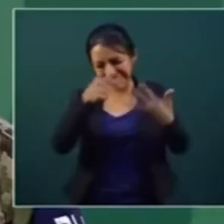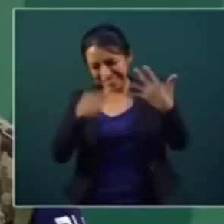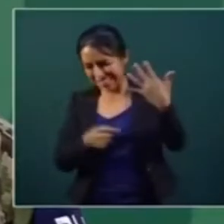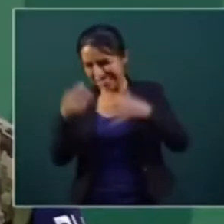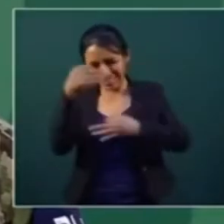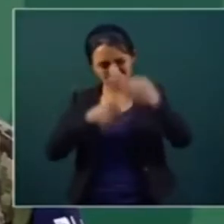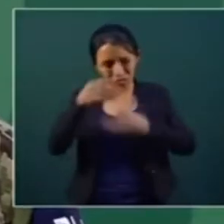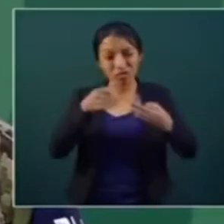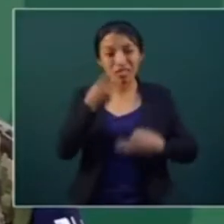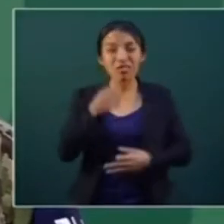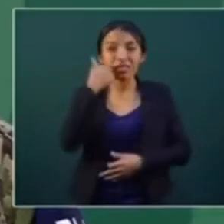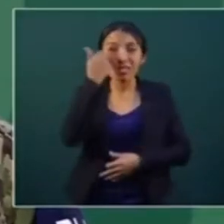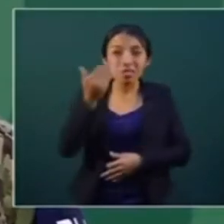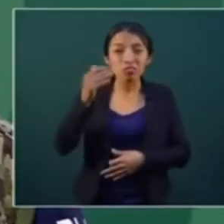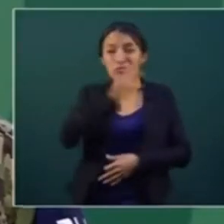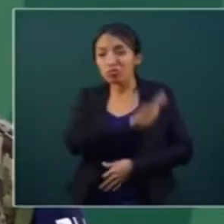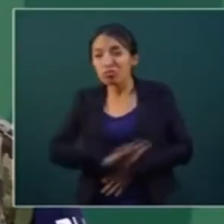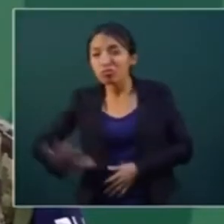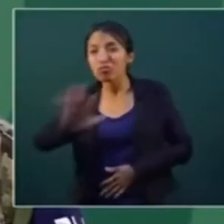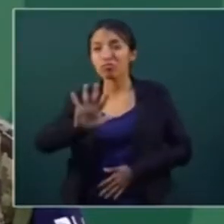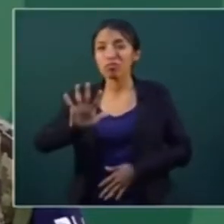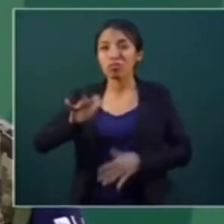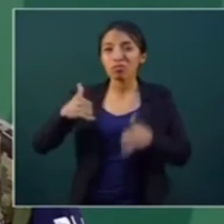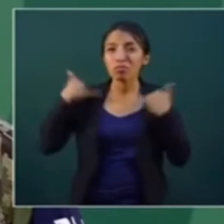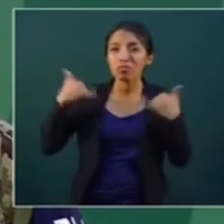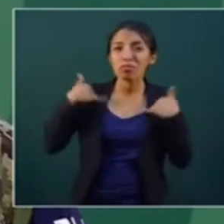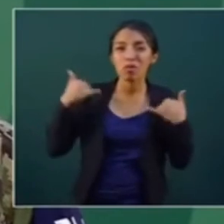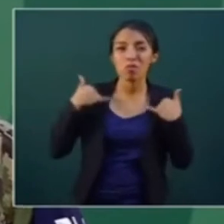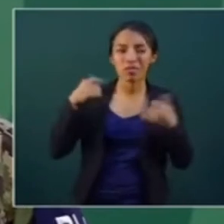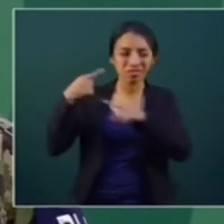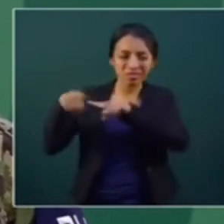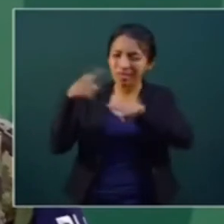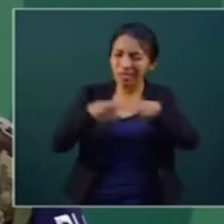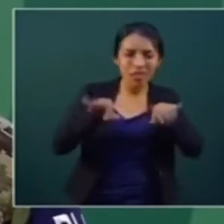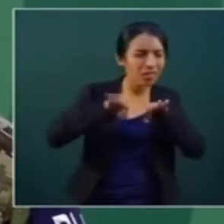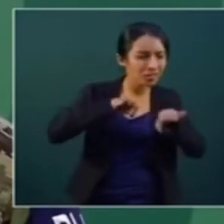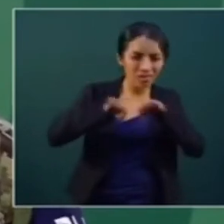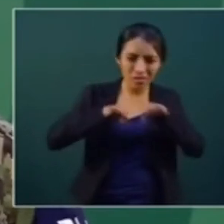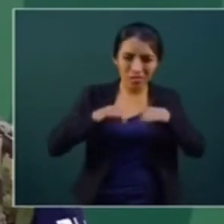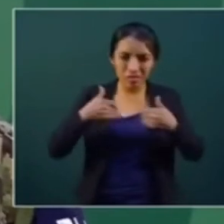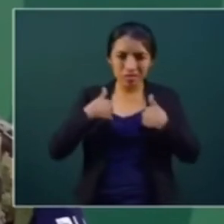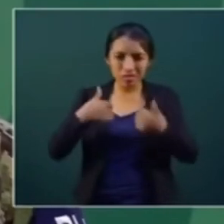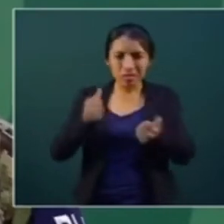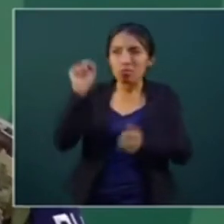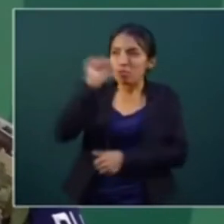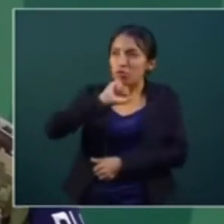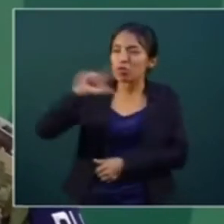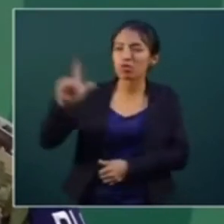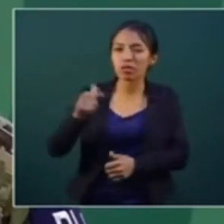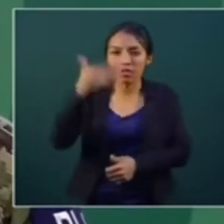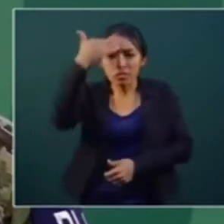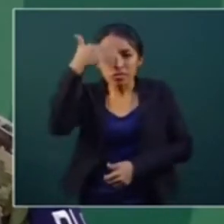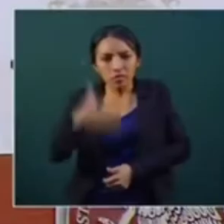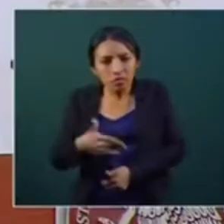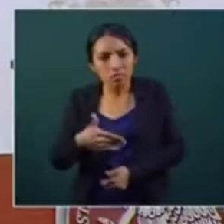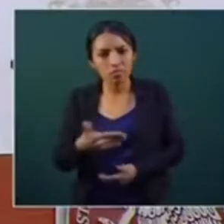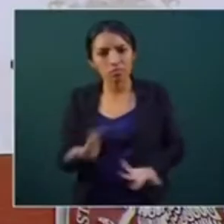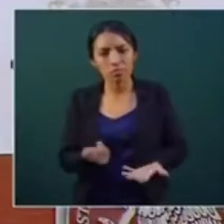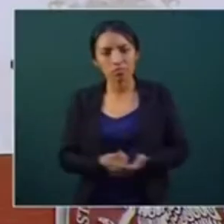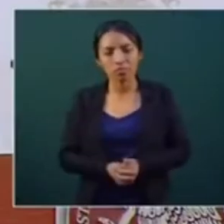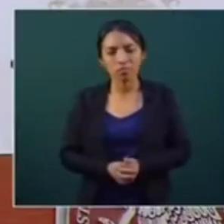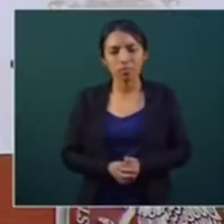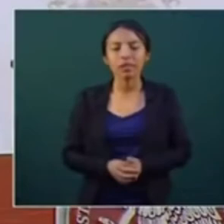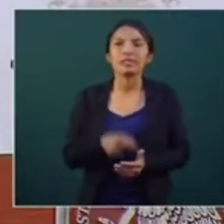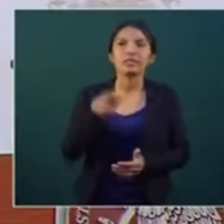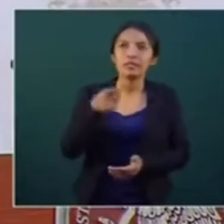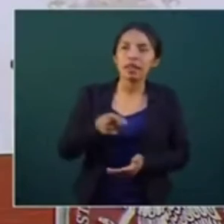jóvenes y muchos profesionistas que están dentro del servicio público entiendan que si ya se les